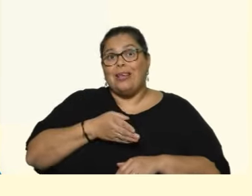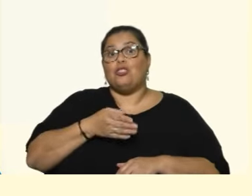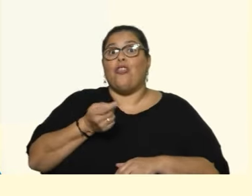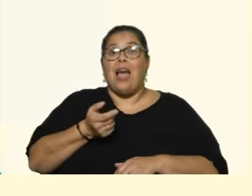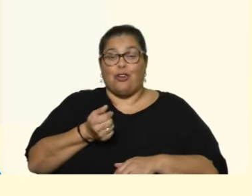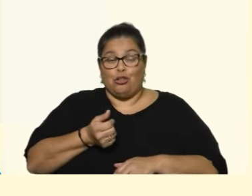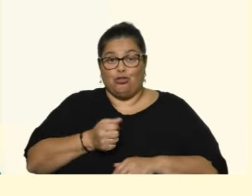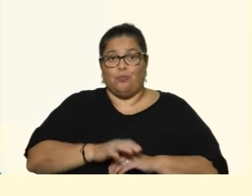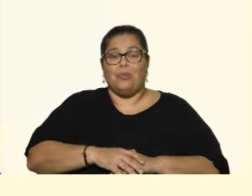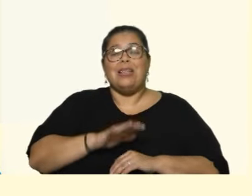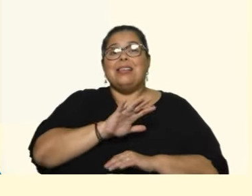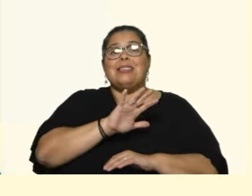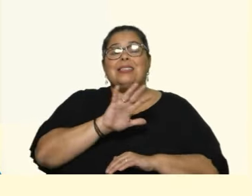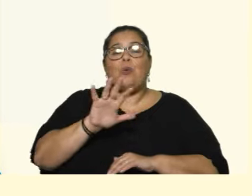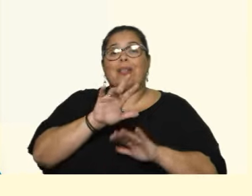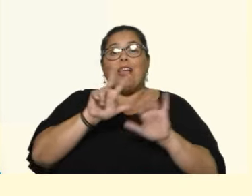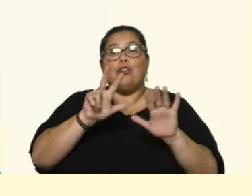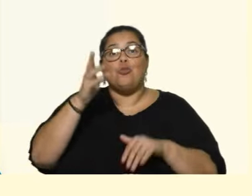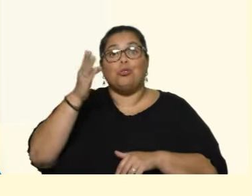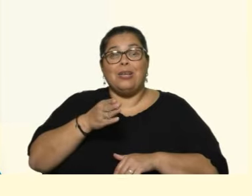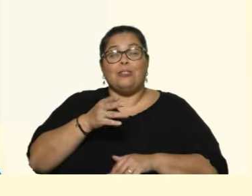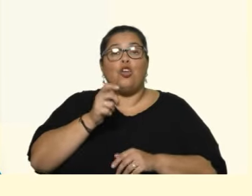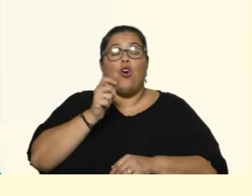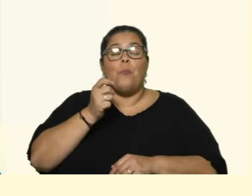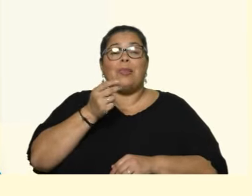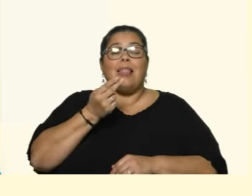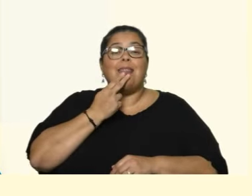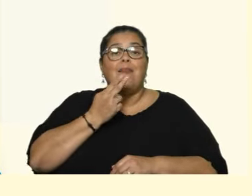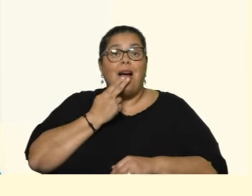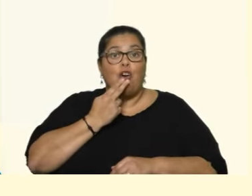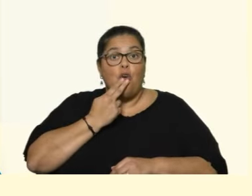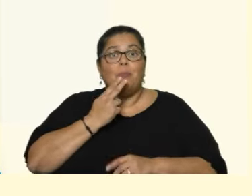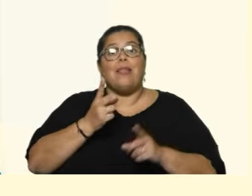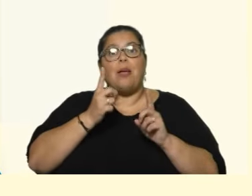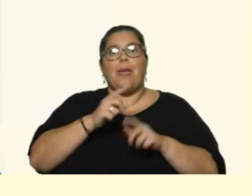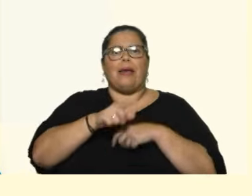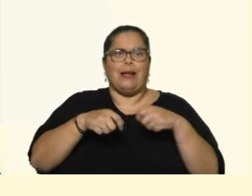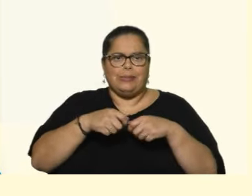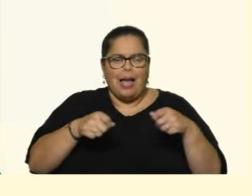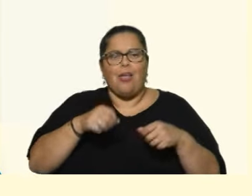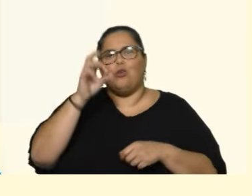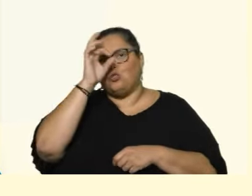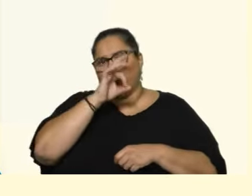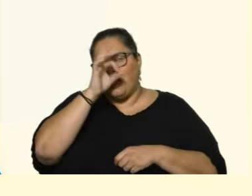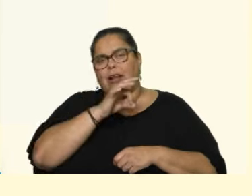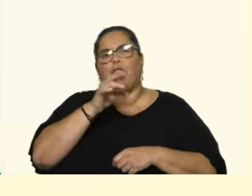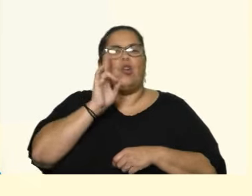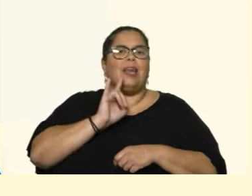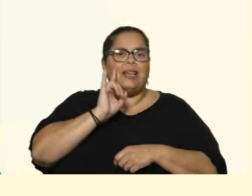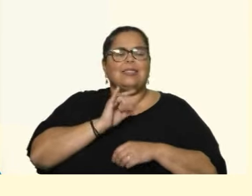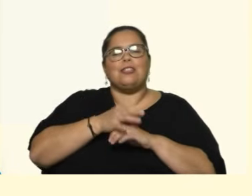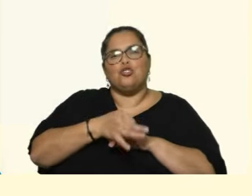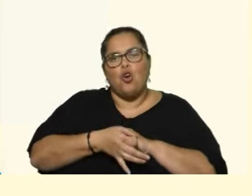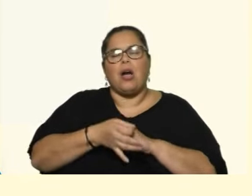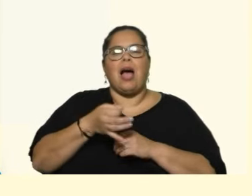% en el tabaco. Y fíjense ustedes la importancia en la industria del calzado y en la carne de cerdo, la leche, la soja, el ganado bovino, la